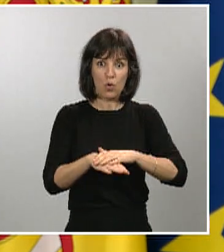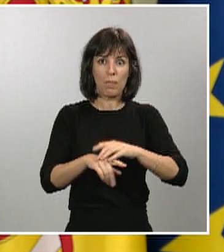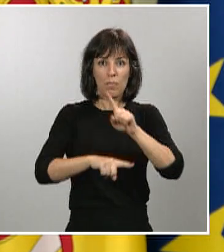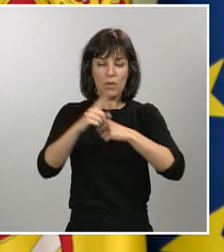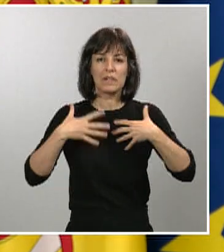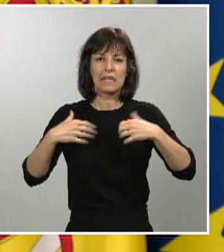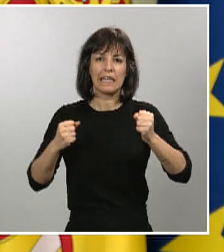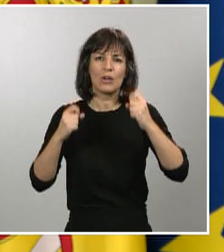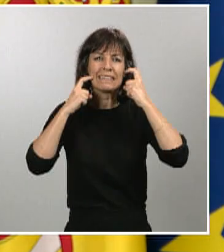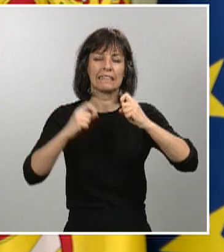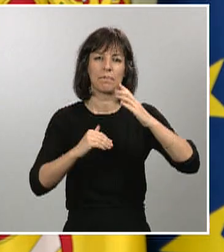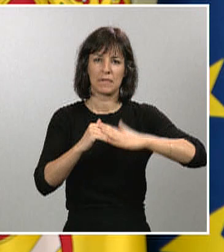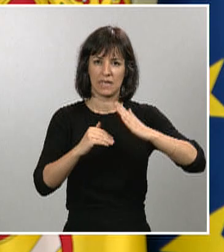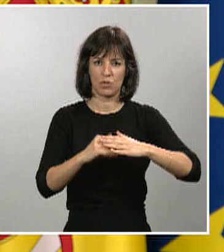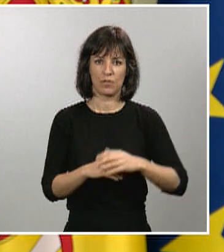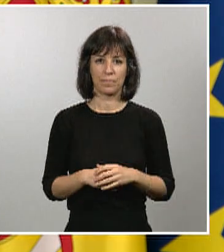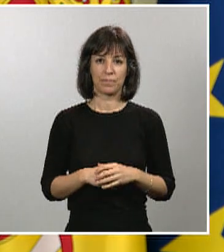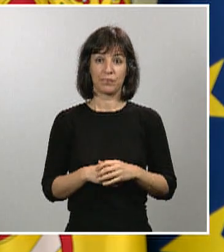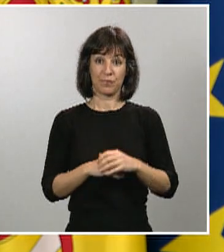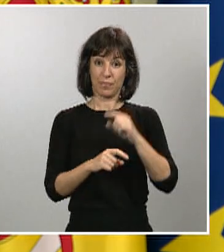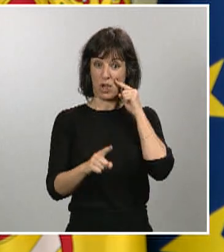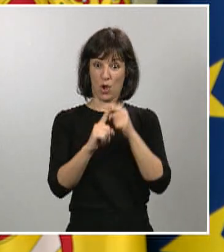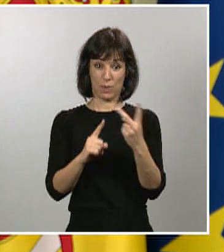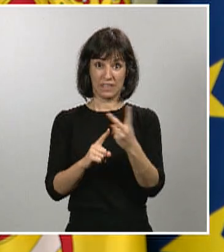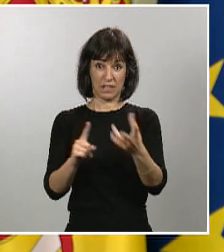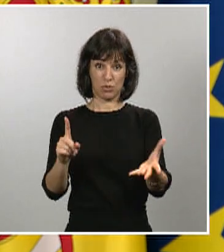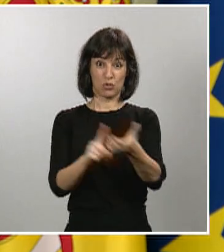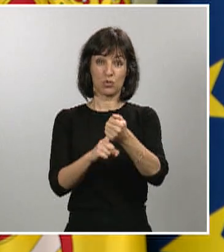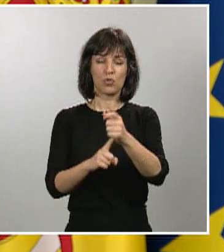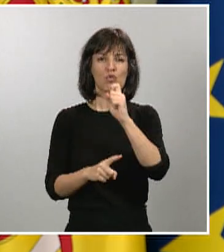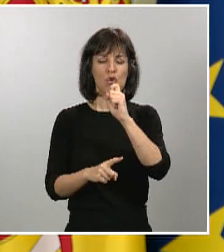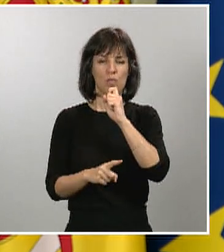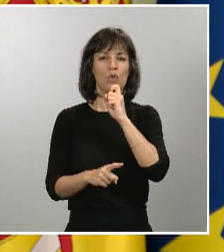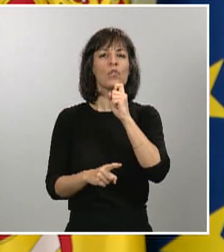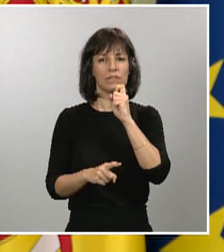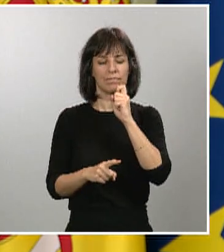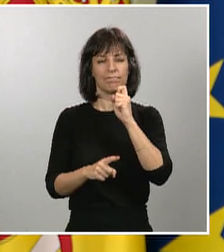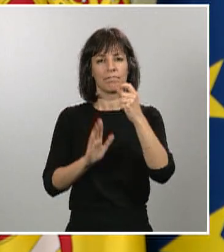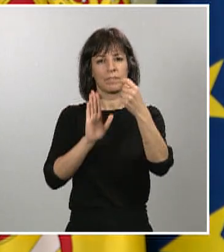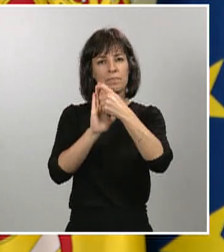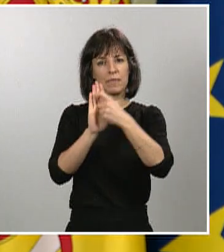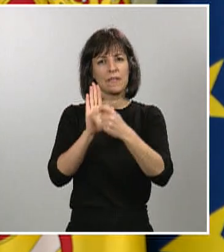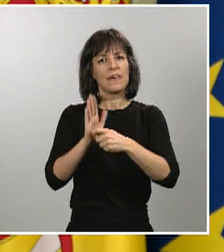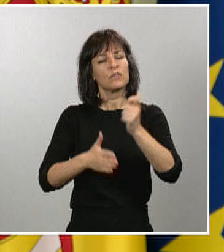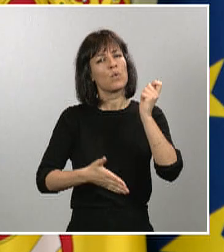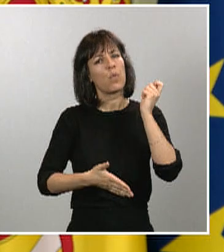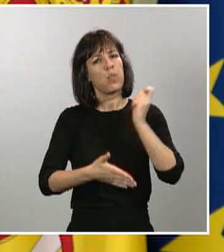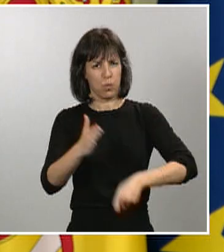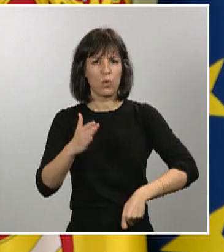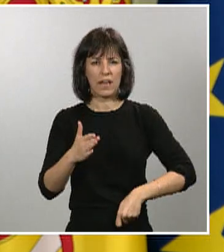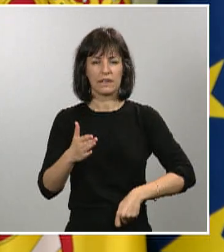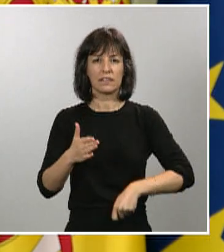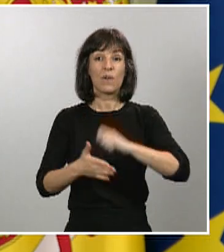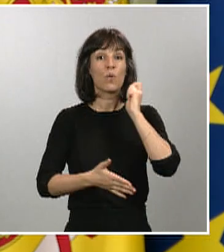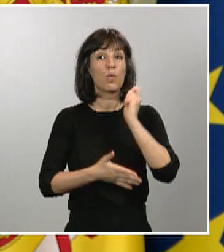Para conseguir estos objetivos, que son colectivos, hemos tenido que adoptar medidas muy duras que suponen el confinamiento